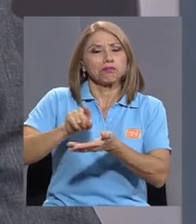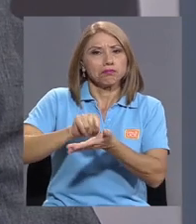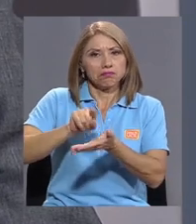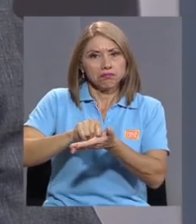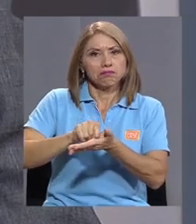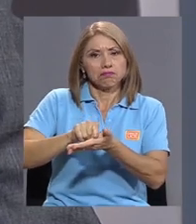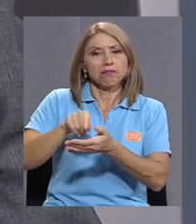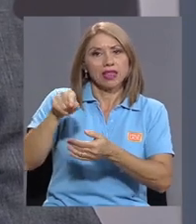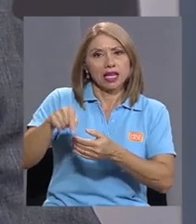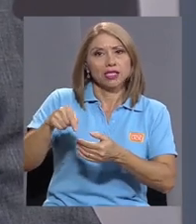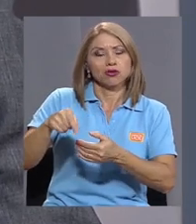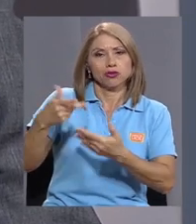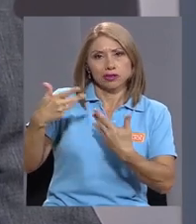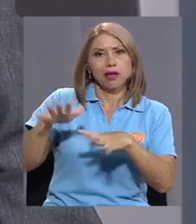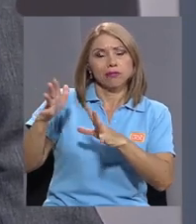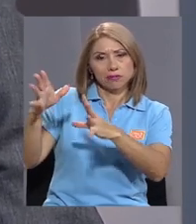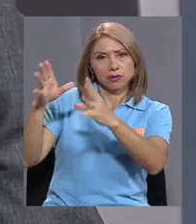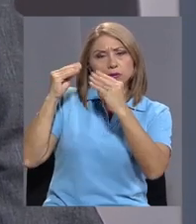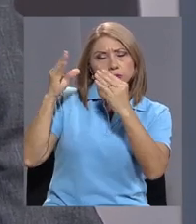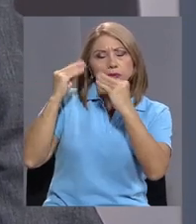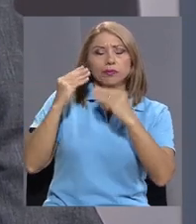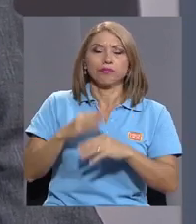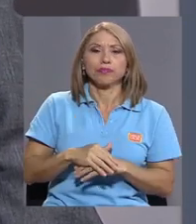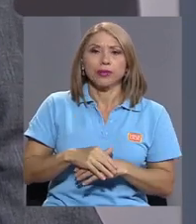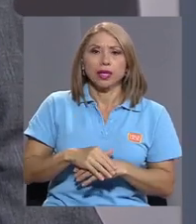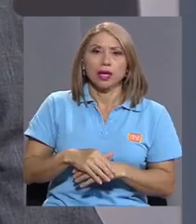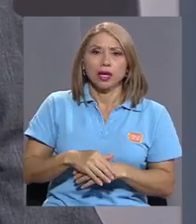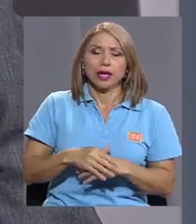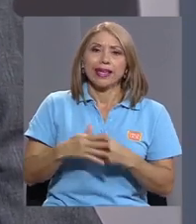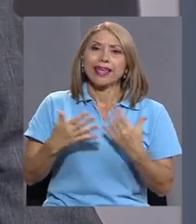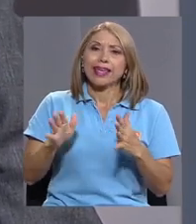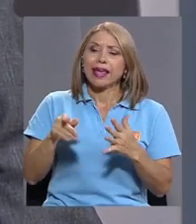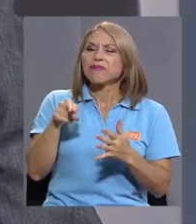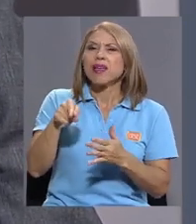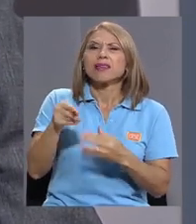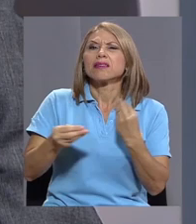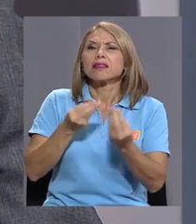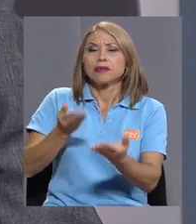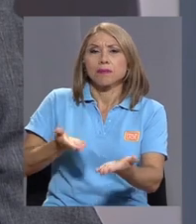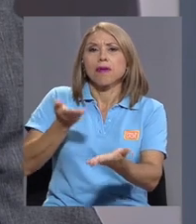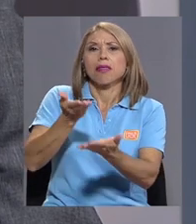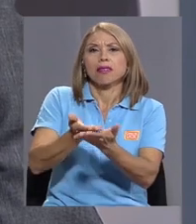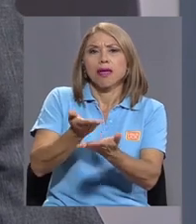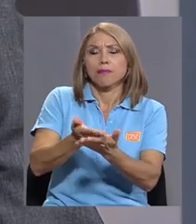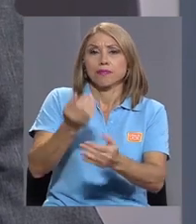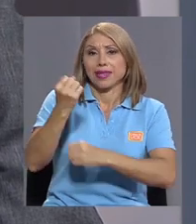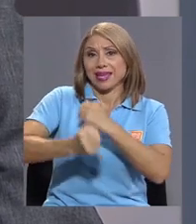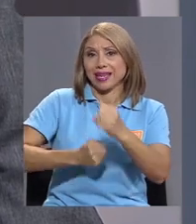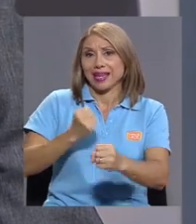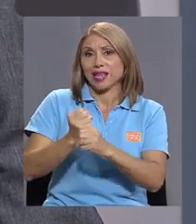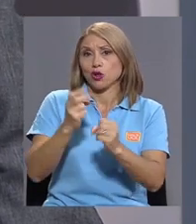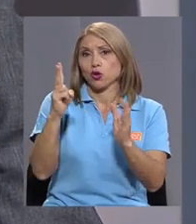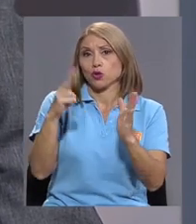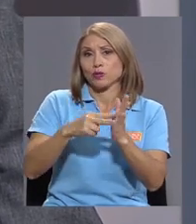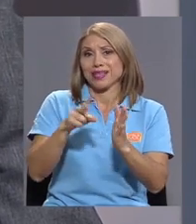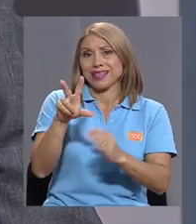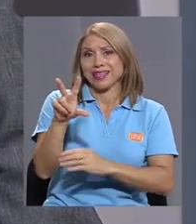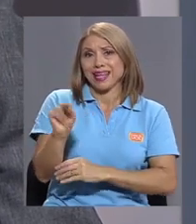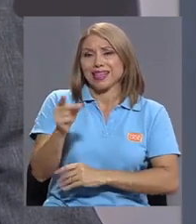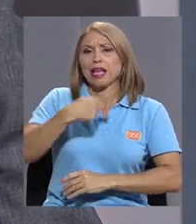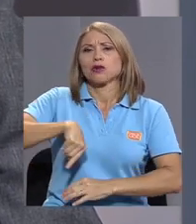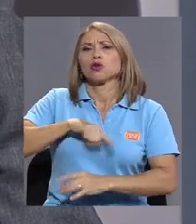acuerdo a información que registro, que se plantea que para el 2030, como meta,